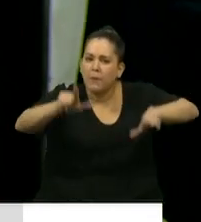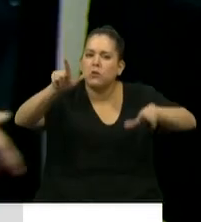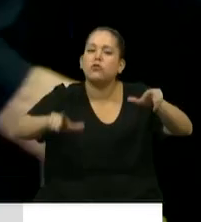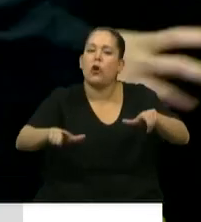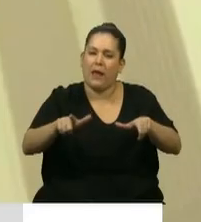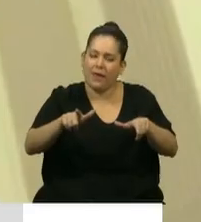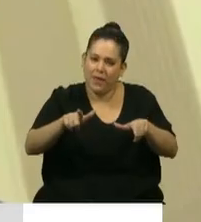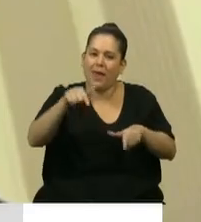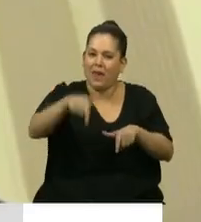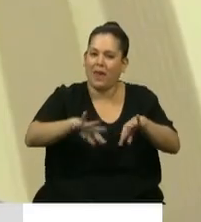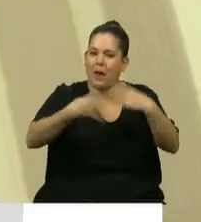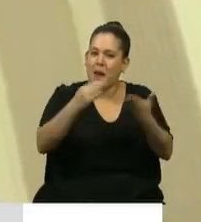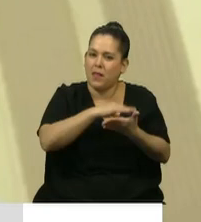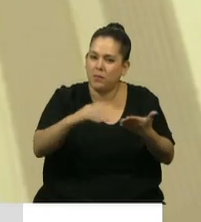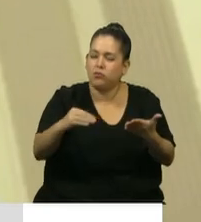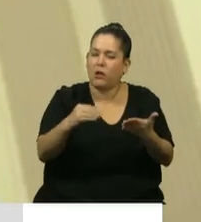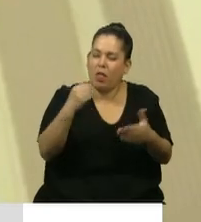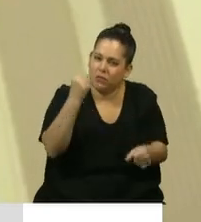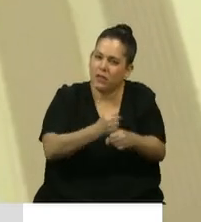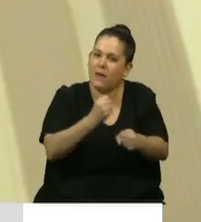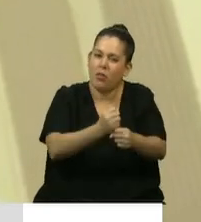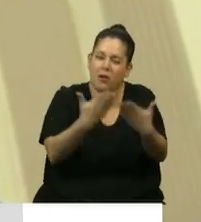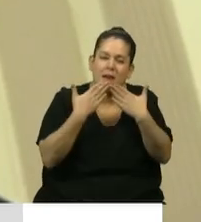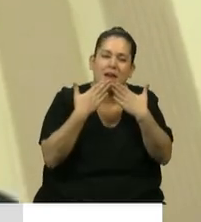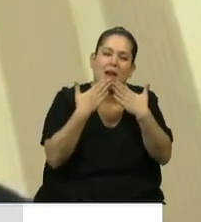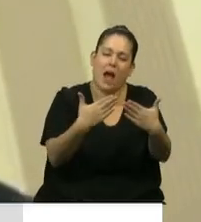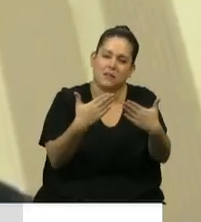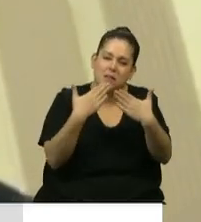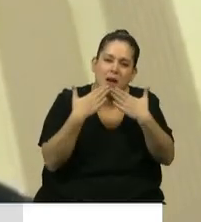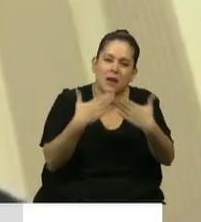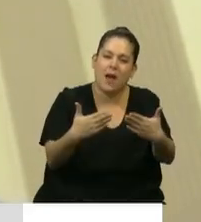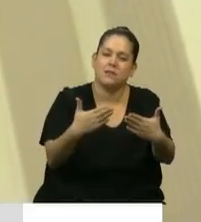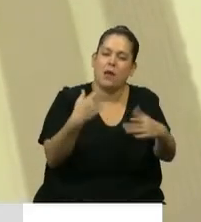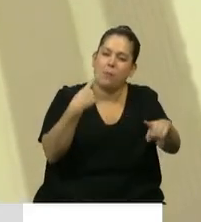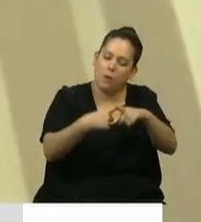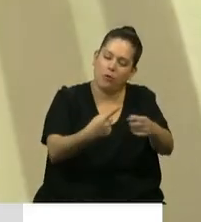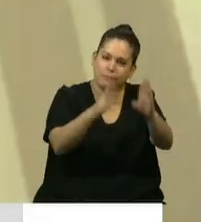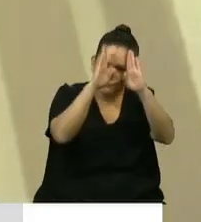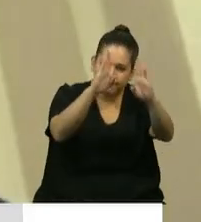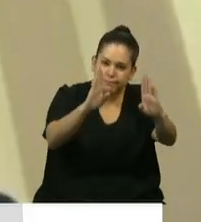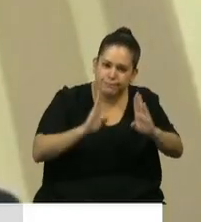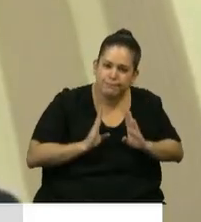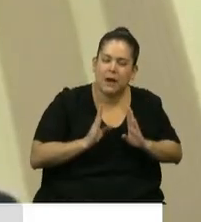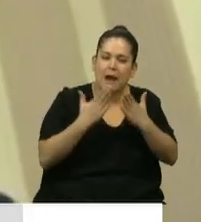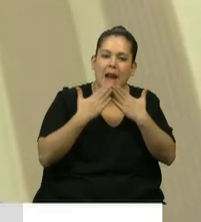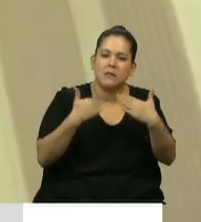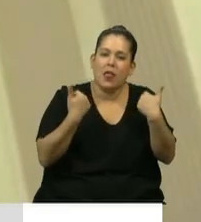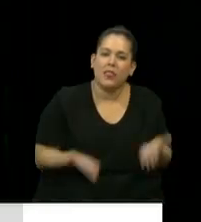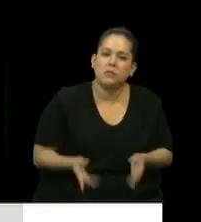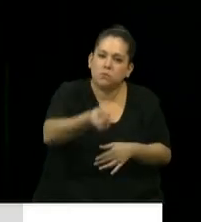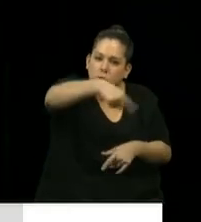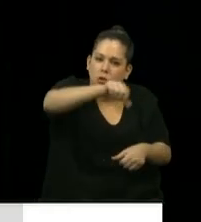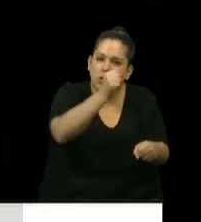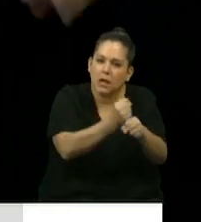esta honorable Cámara de Diputados. Gracias por el aguante, gracias por la predisposición y